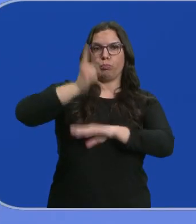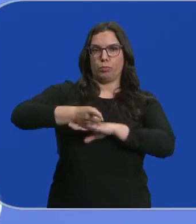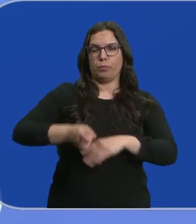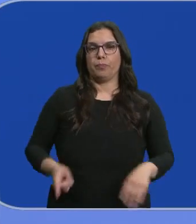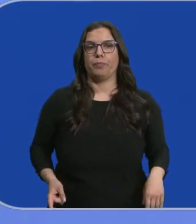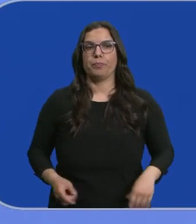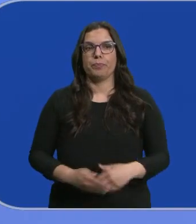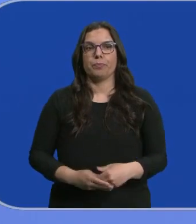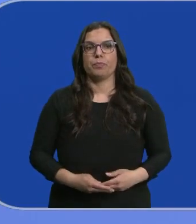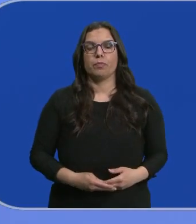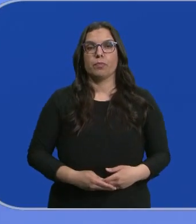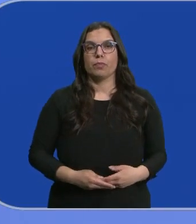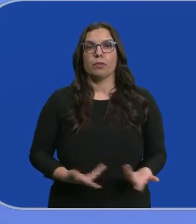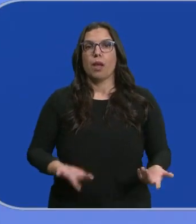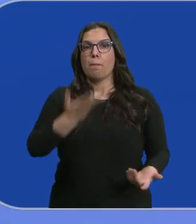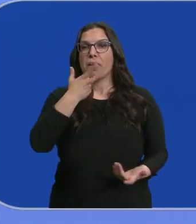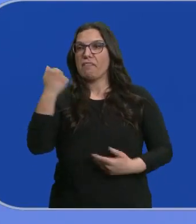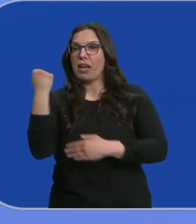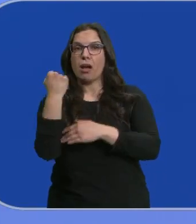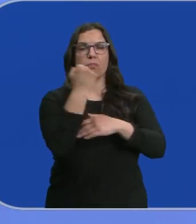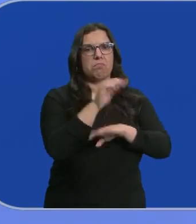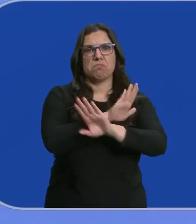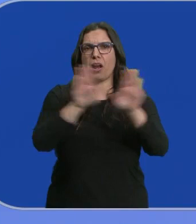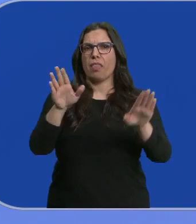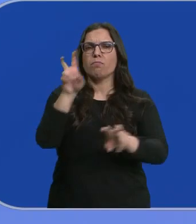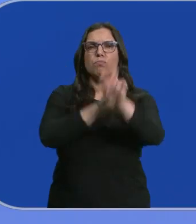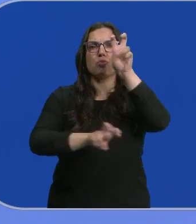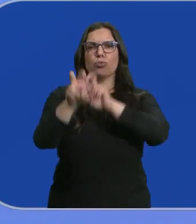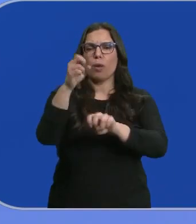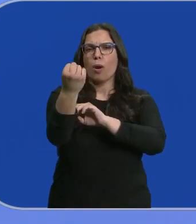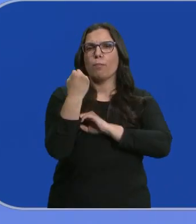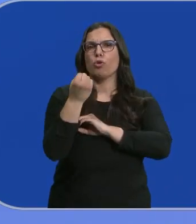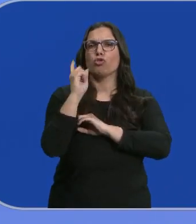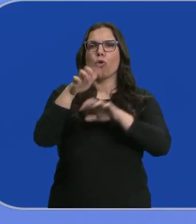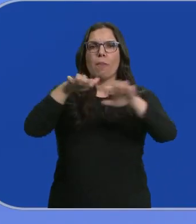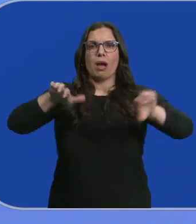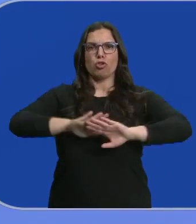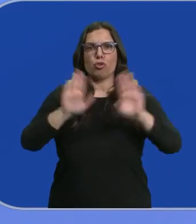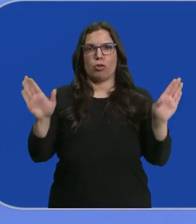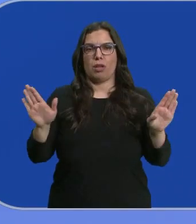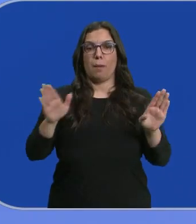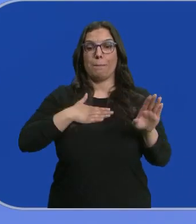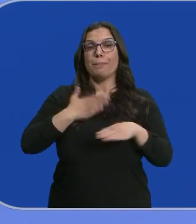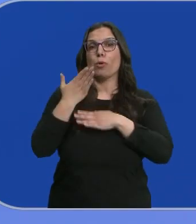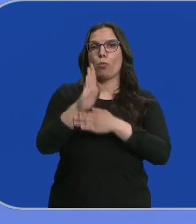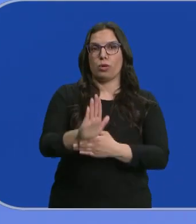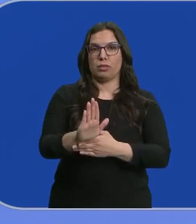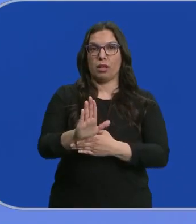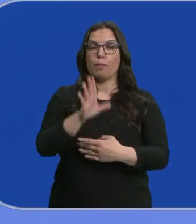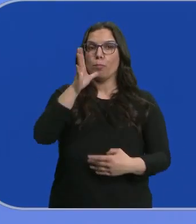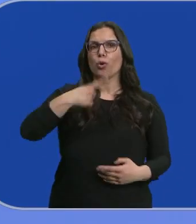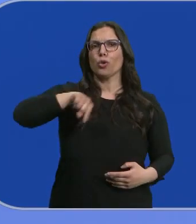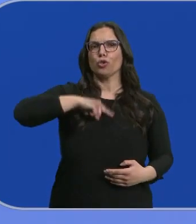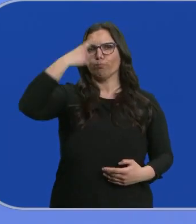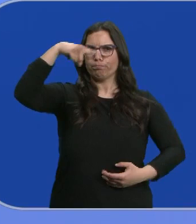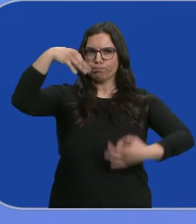No preferimos a nadie y buscamos el apoyo de una mayoría parlamentaria a nuestra propuesta, porque